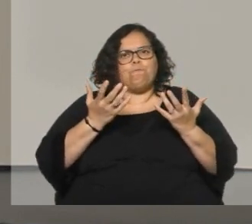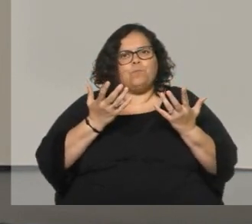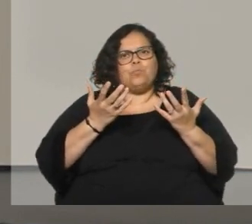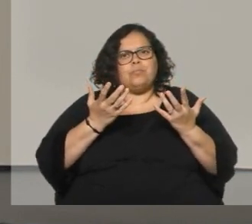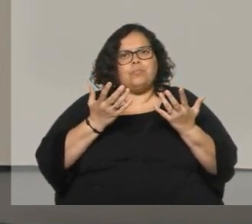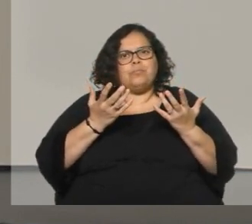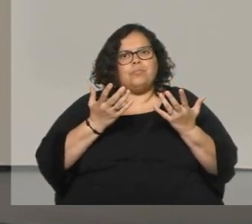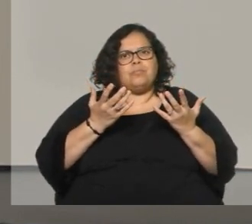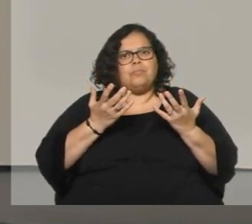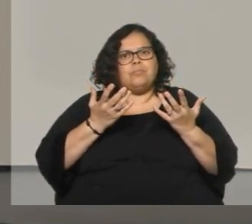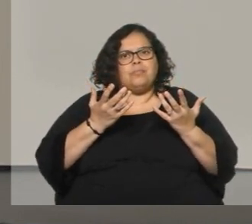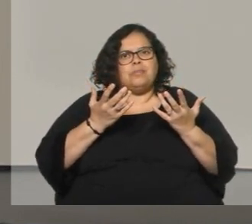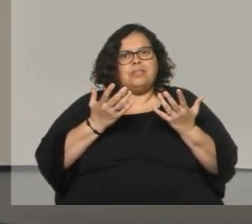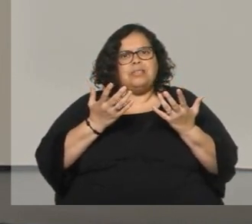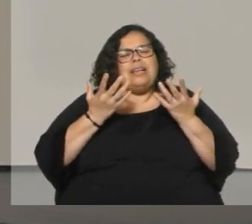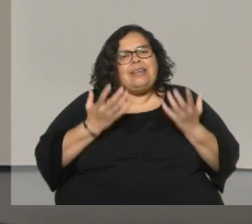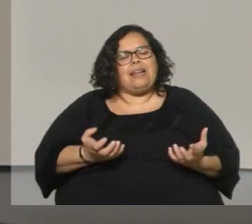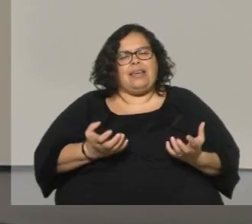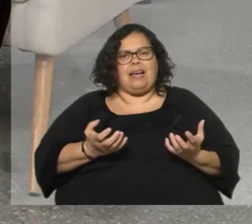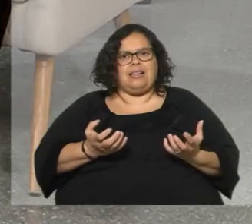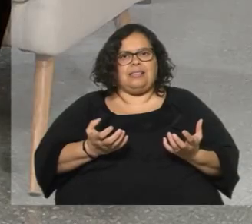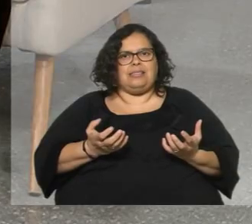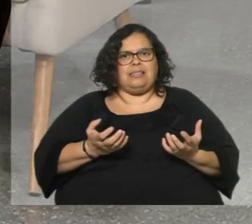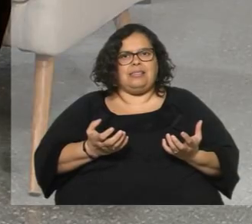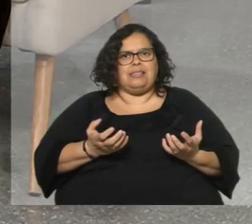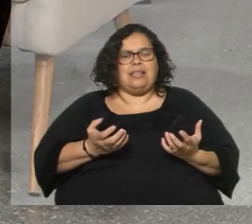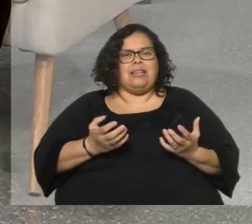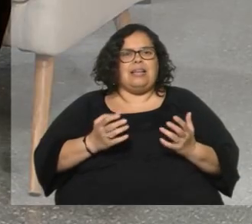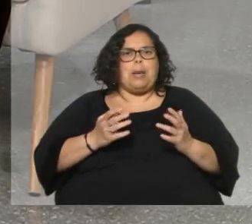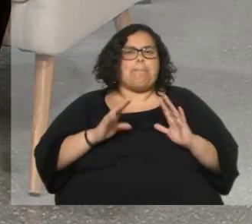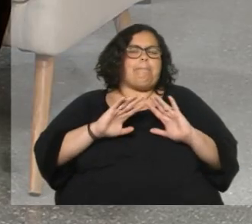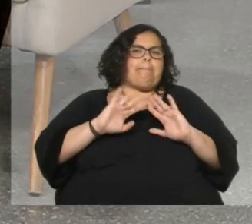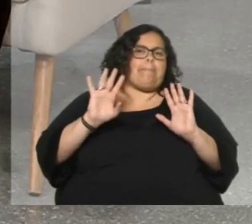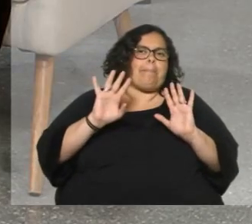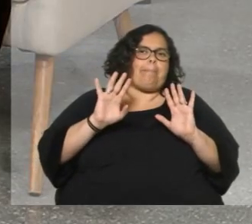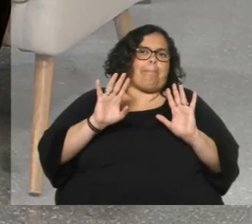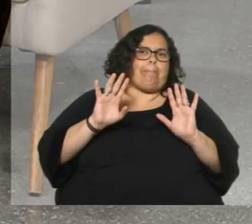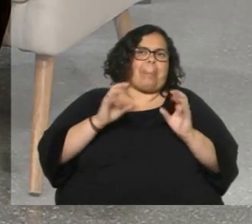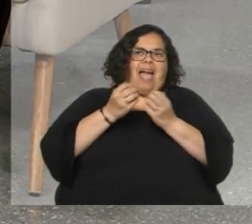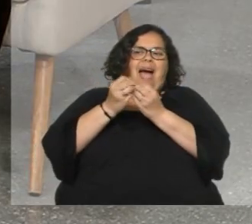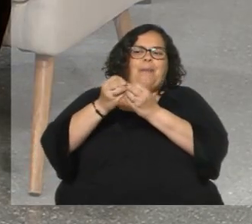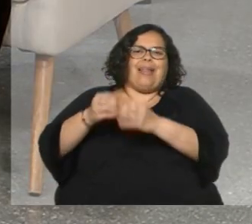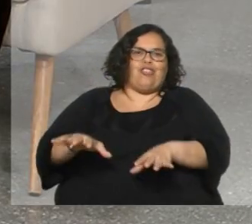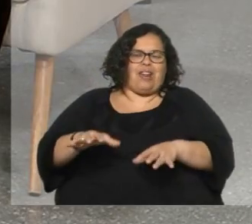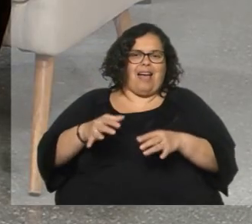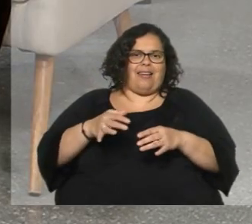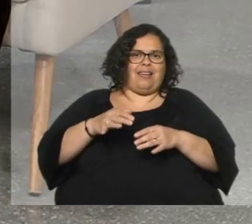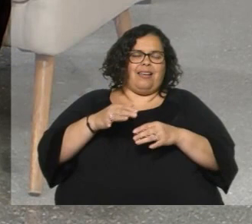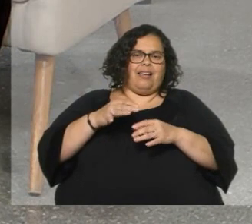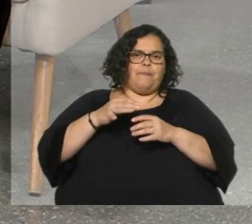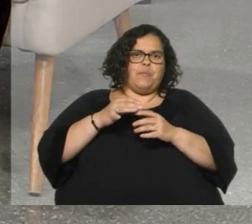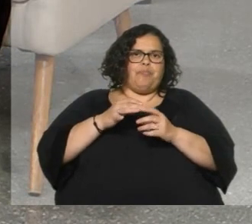que tenías ganas de abandonar lo que de alguna manera te había acompañado como